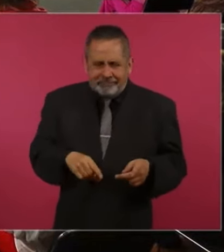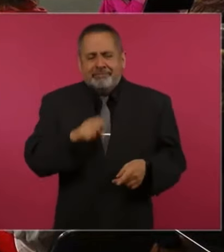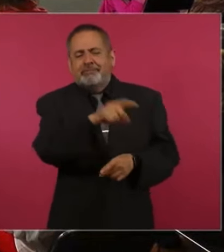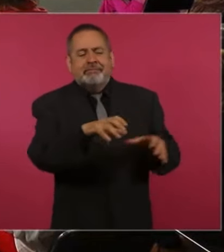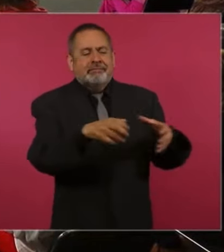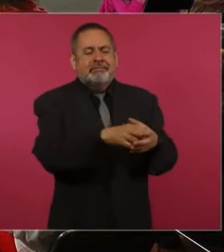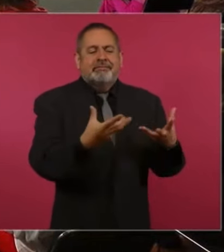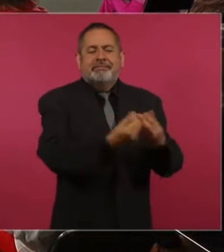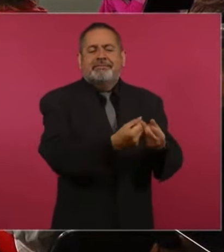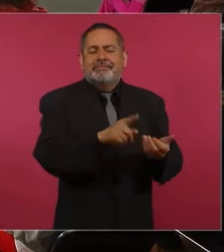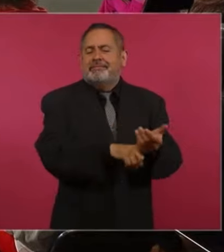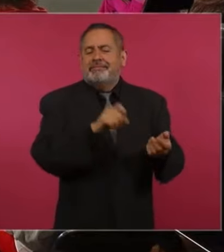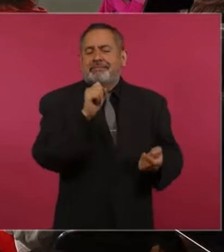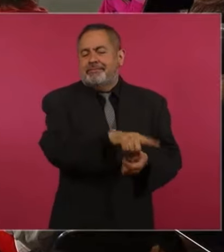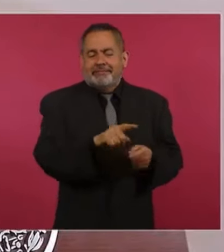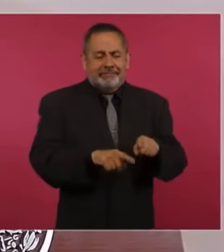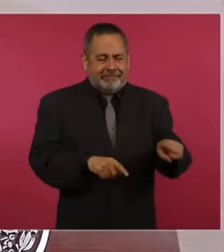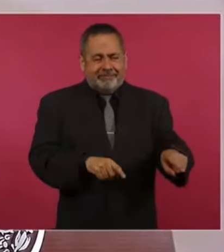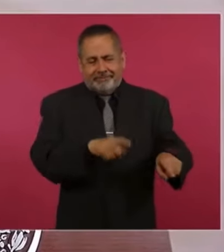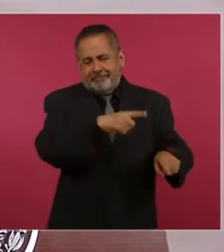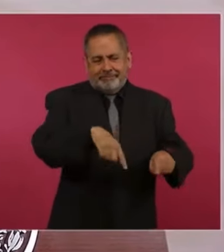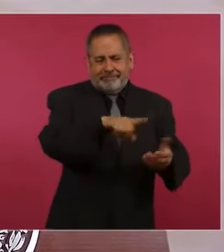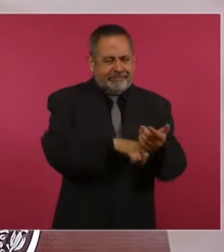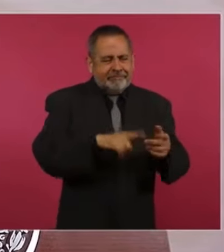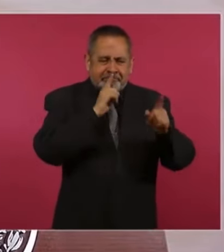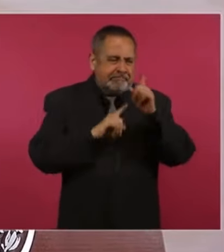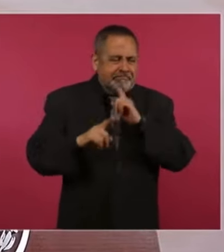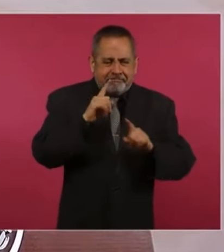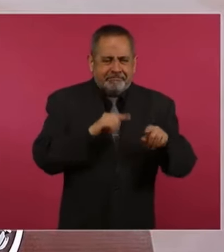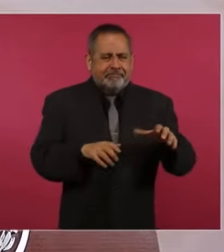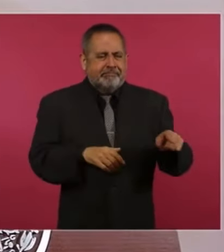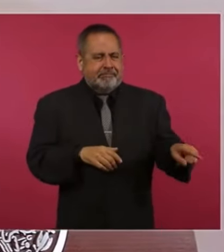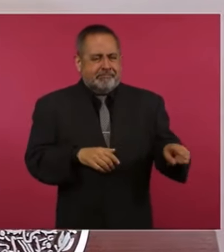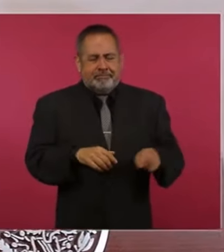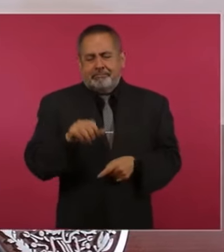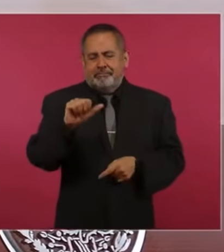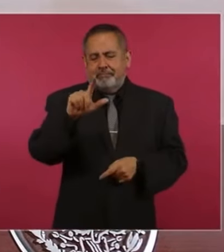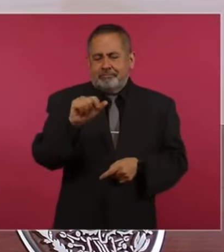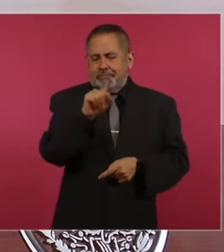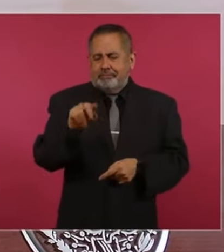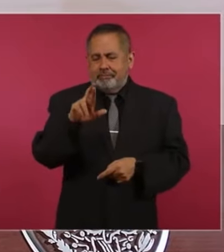doctrina alarraki, que es la que se está aplicando ahora. La doctrina alarraki,